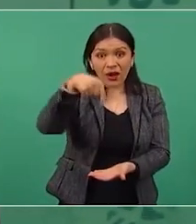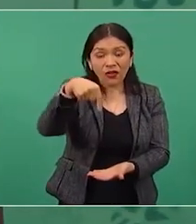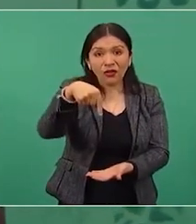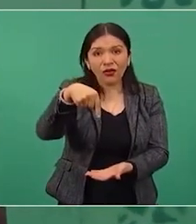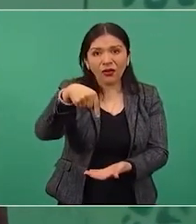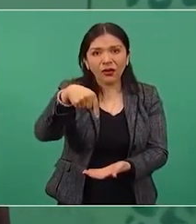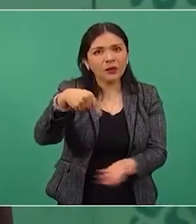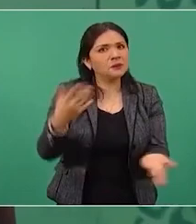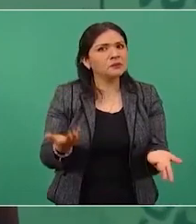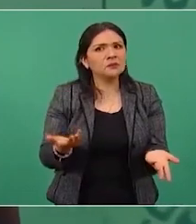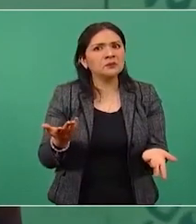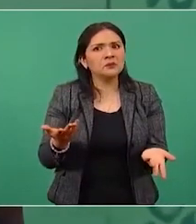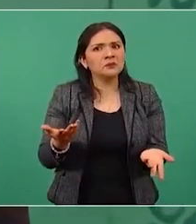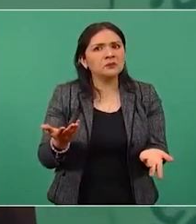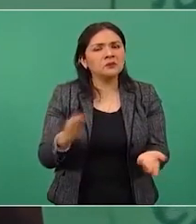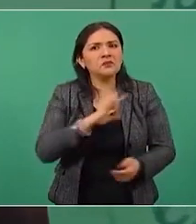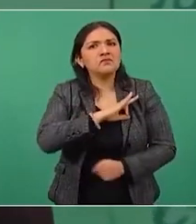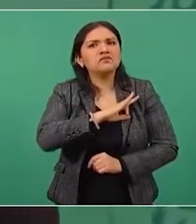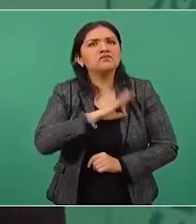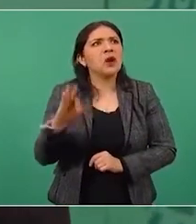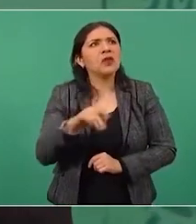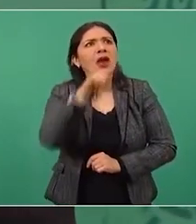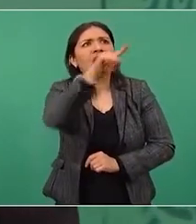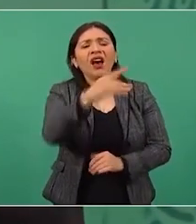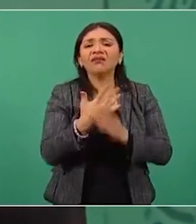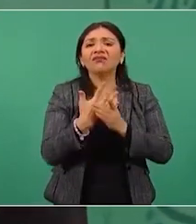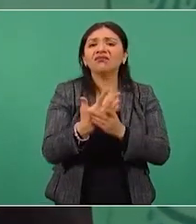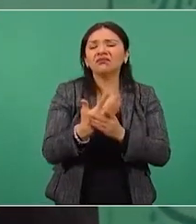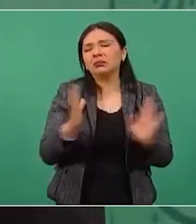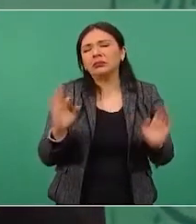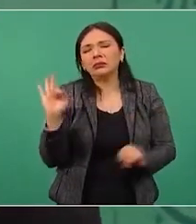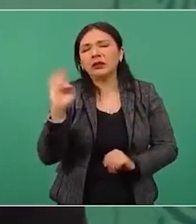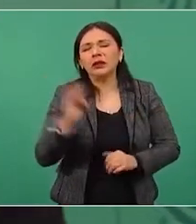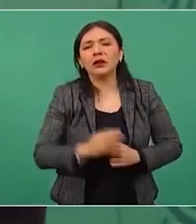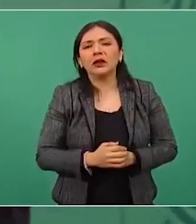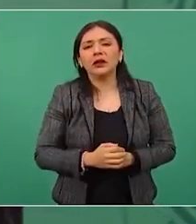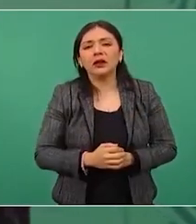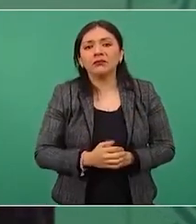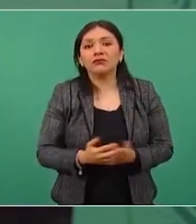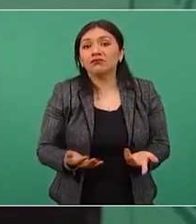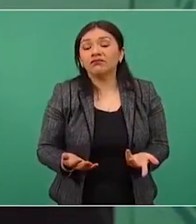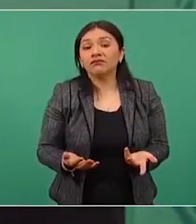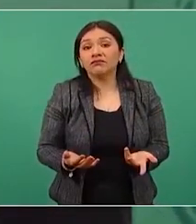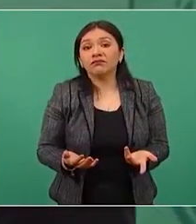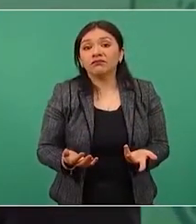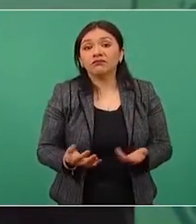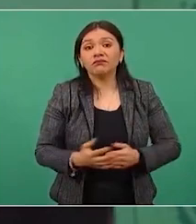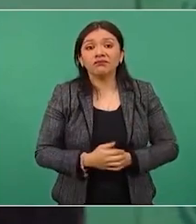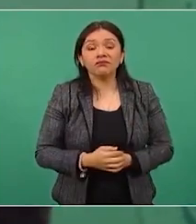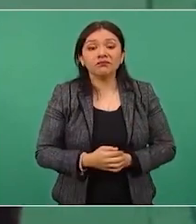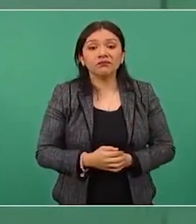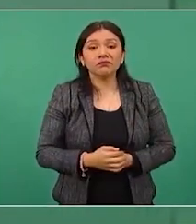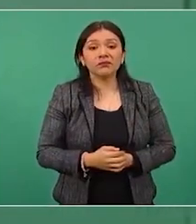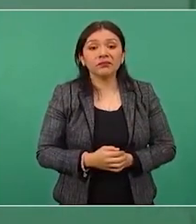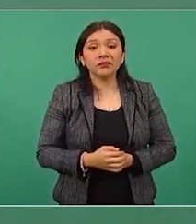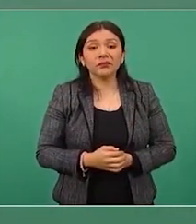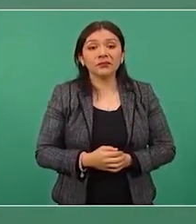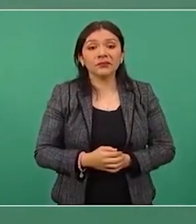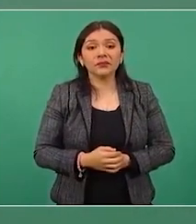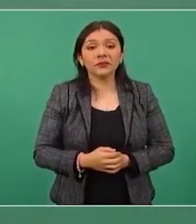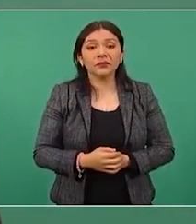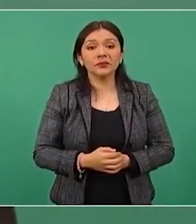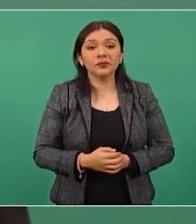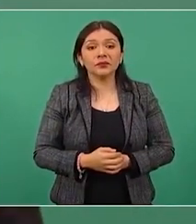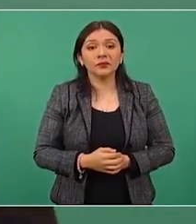Yo podría hasta decir, lo que tengo, que dicho